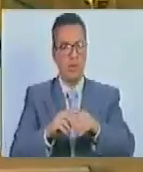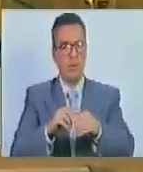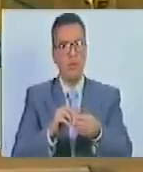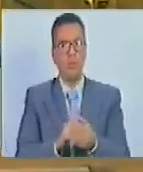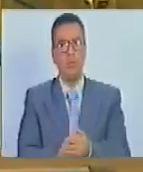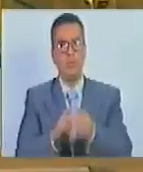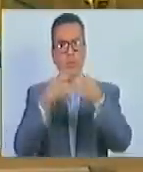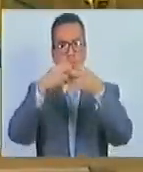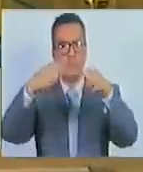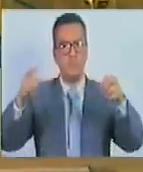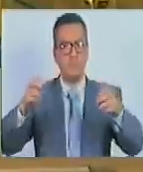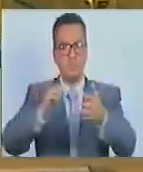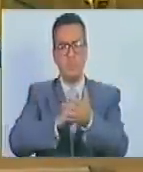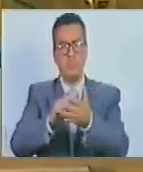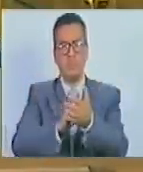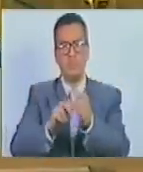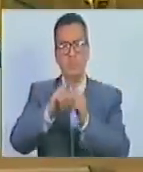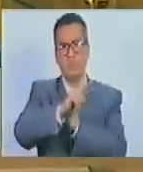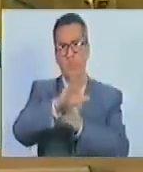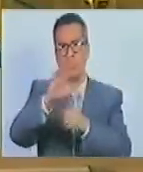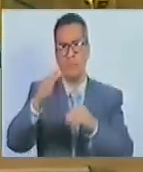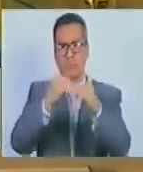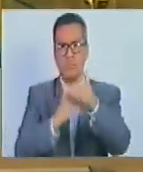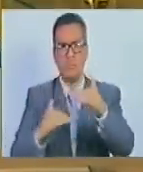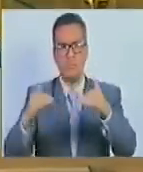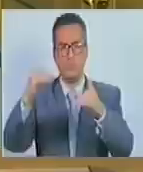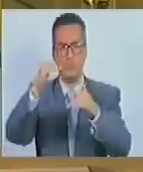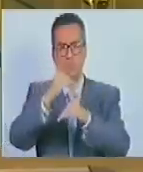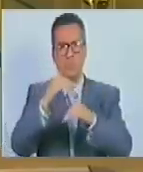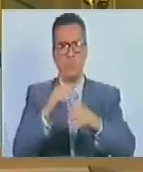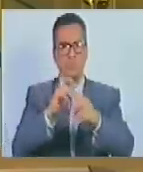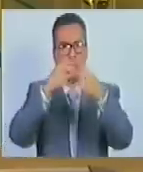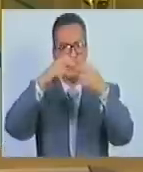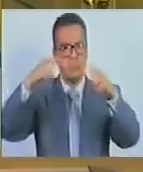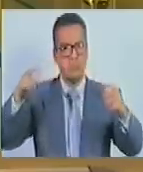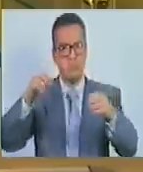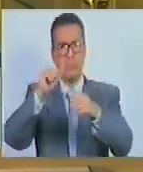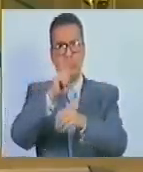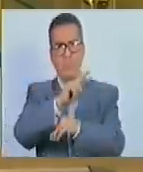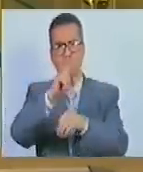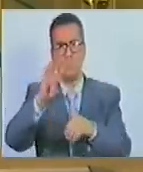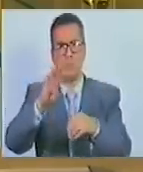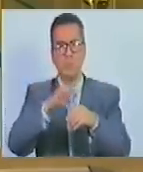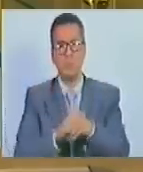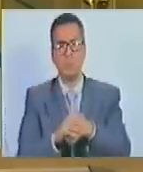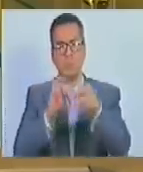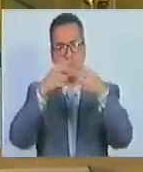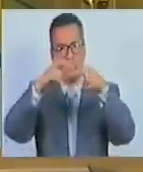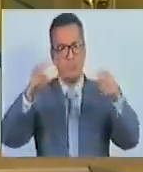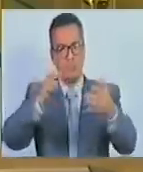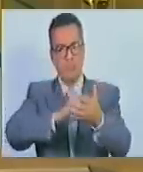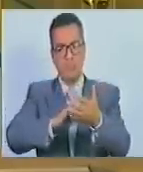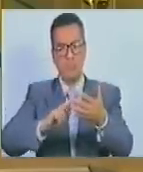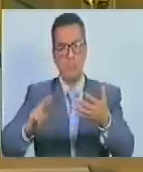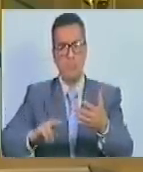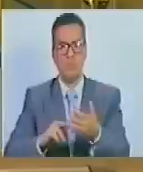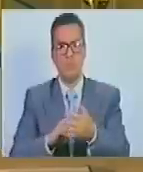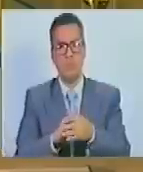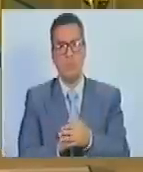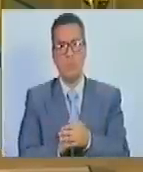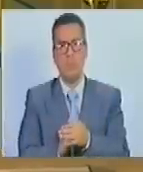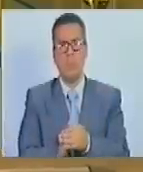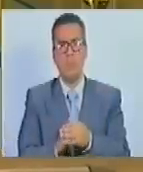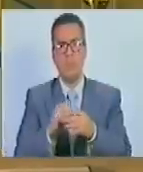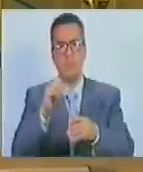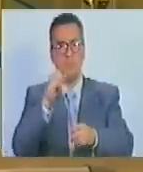denominación del epígrafe del artículo 25 que pasa a ser el epígrafe del artículo 24 quedando redactado de la siguiente manera epígrafe